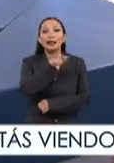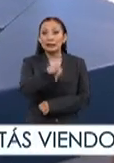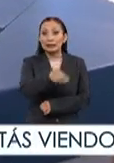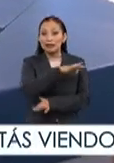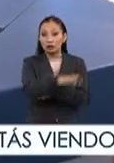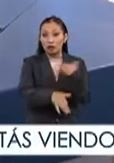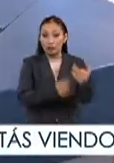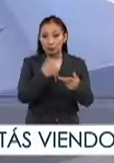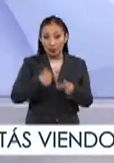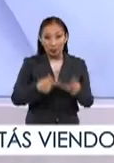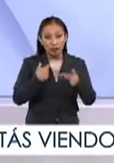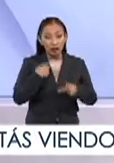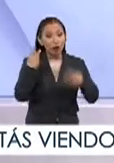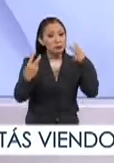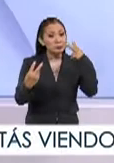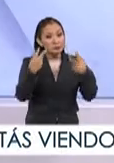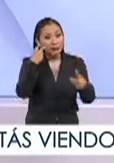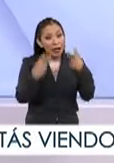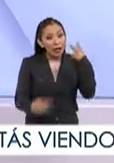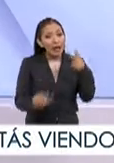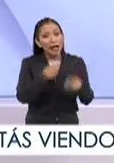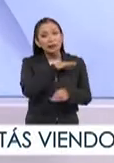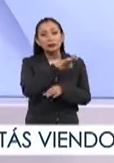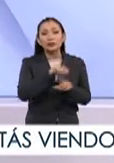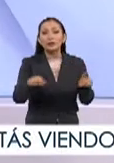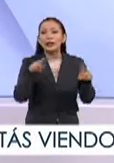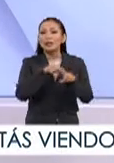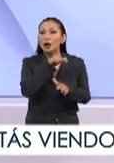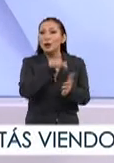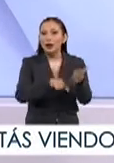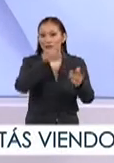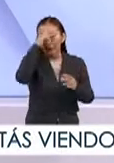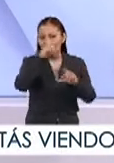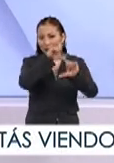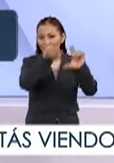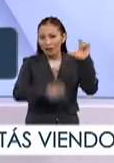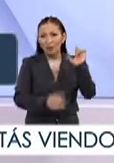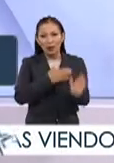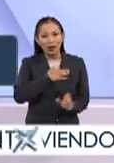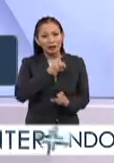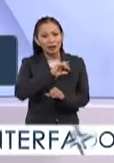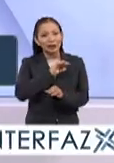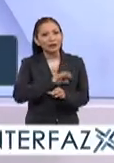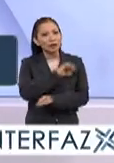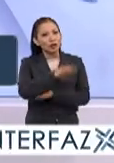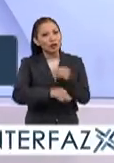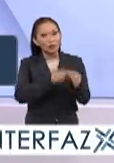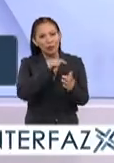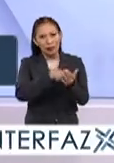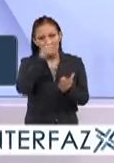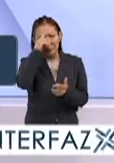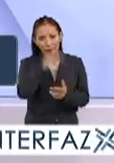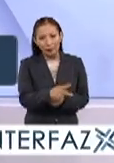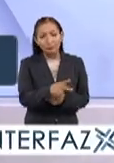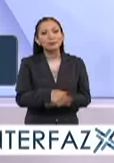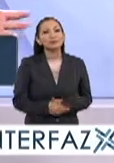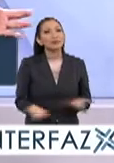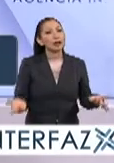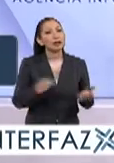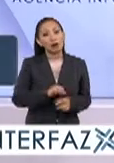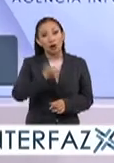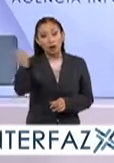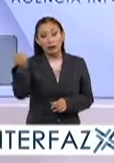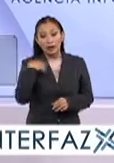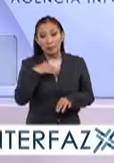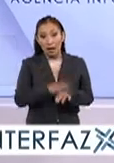a ti y a todos ustedes, quienes nos ven en lo ancho y lo largo del país, muy buenos días en toda la República Mexicana, pues en